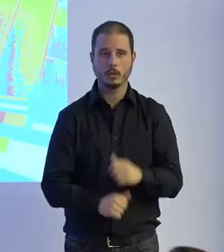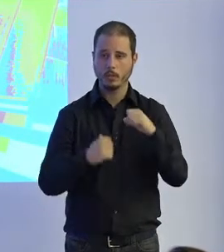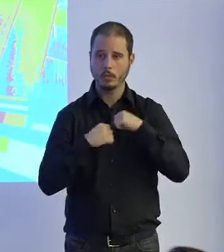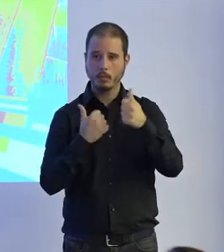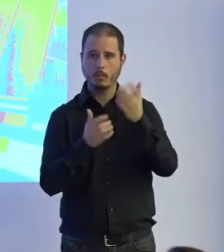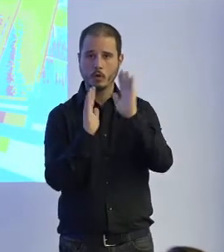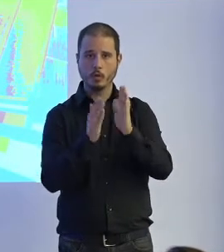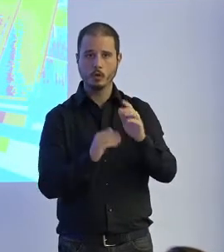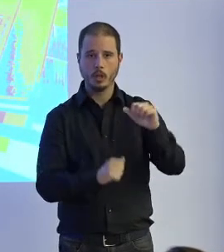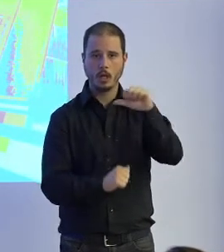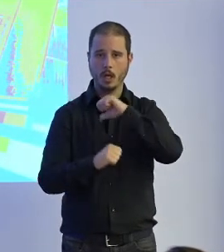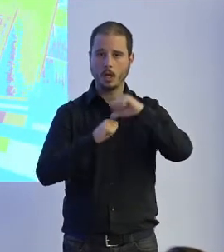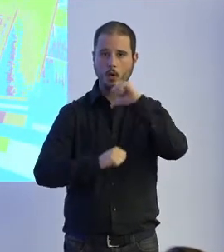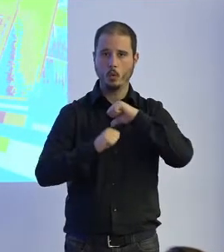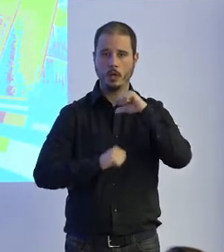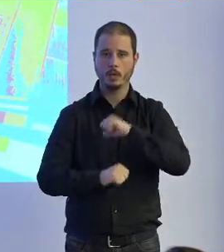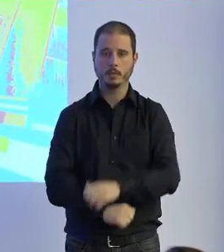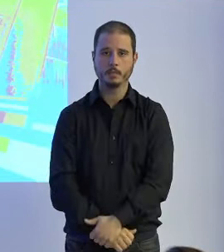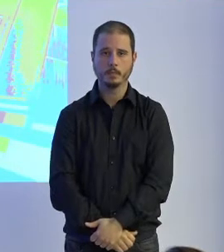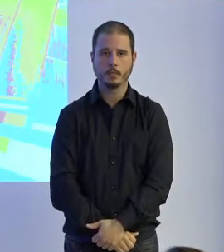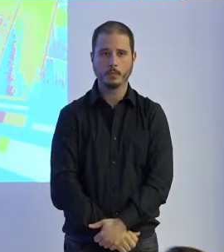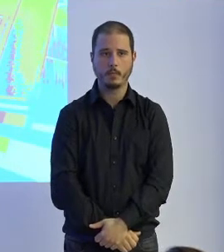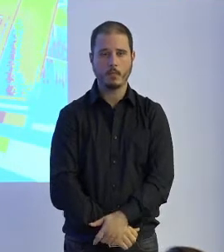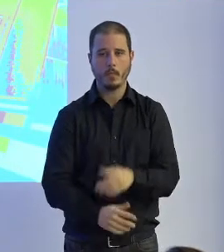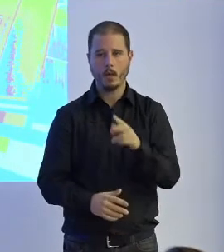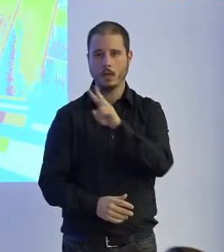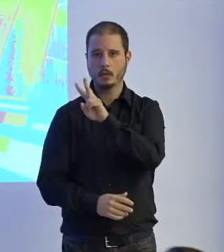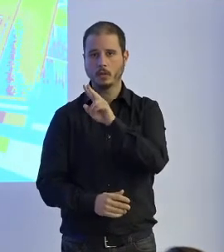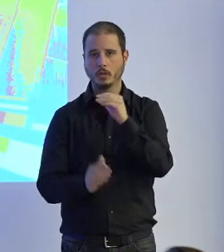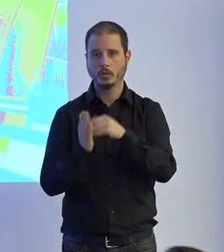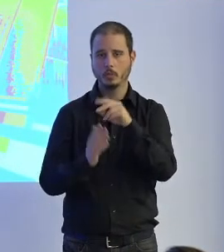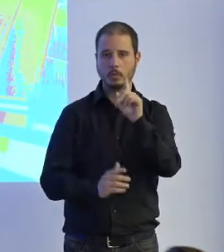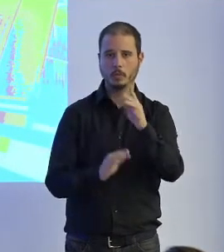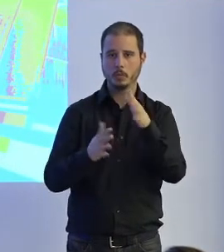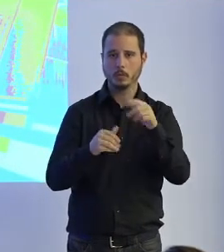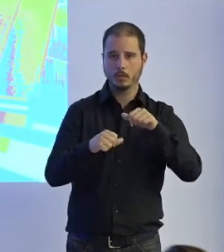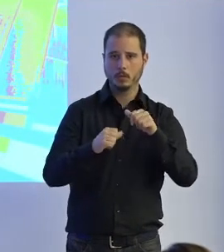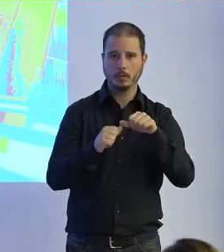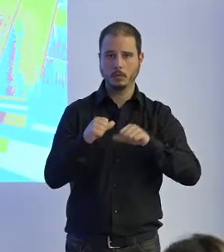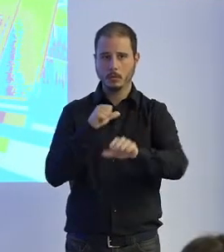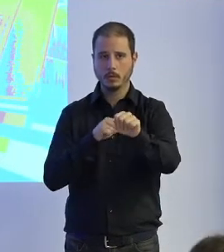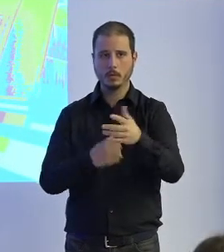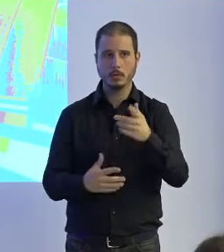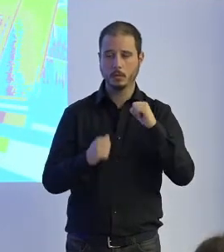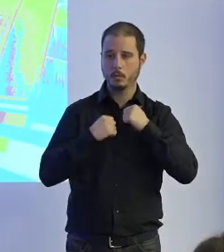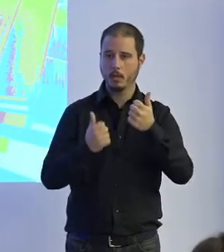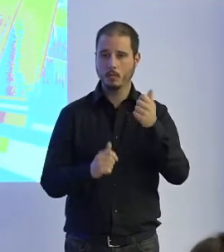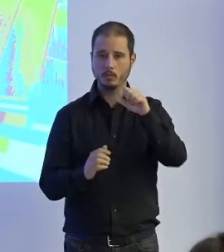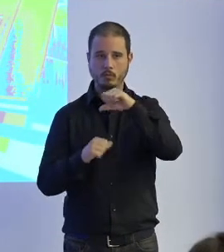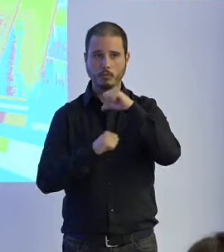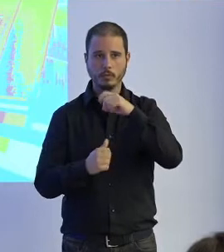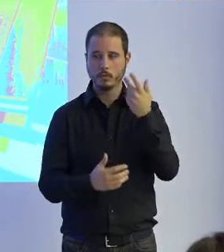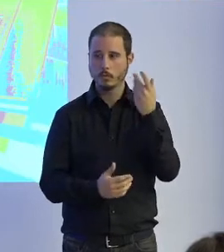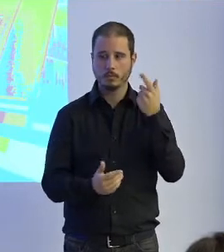robótica quirúrgica aproximadamente en el 2001 empezamos a trabajar y seguimos desarrollando proyectos en ese ámbito pero el problema que teníamos es que no